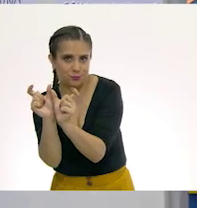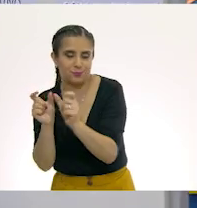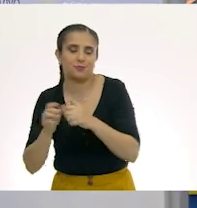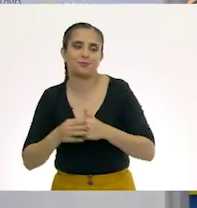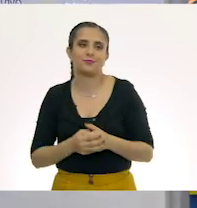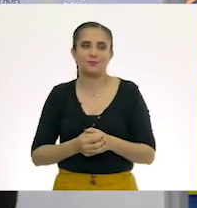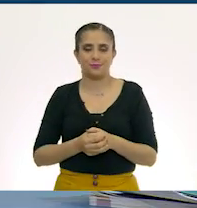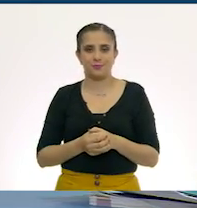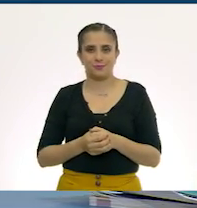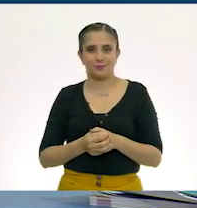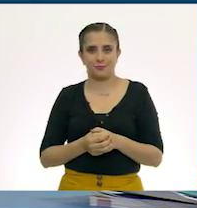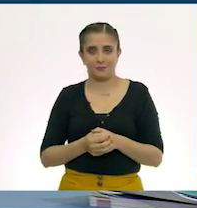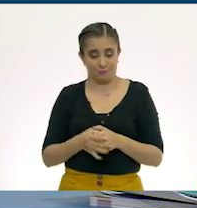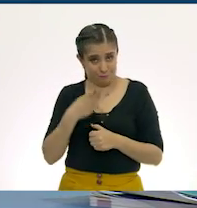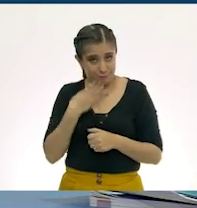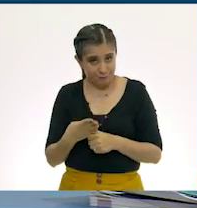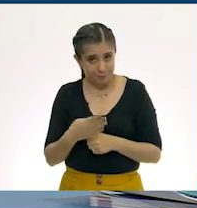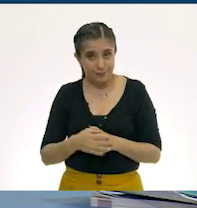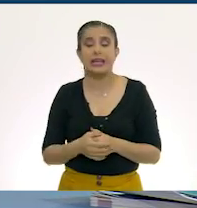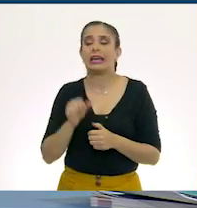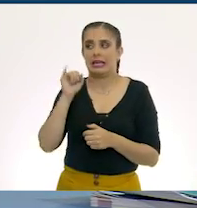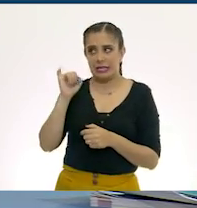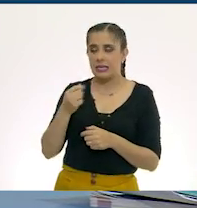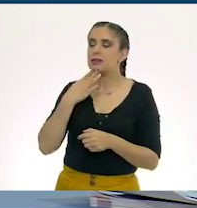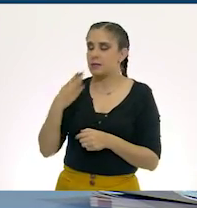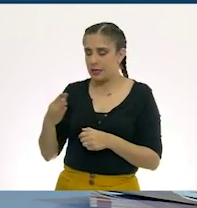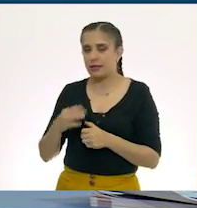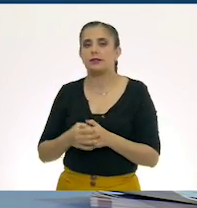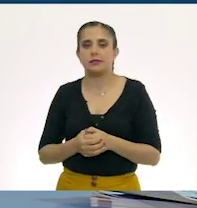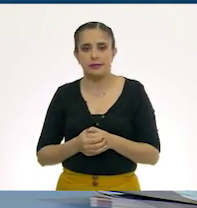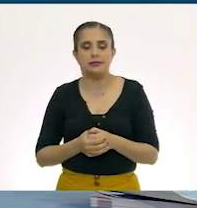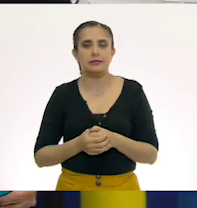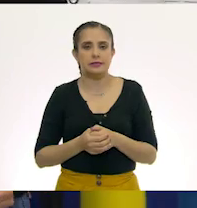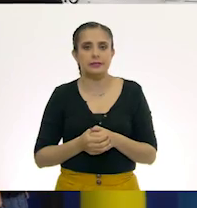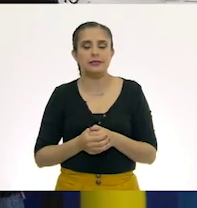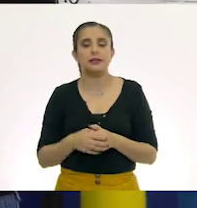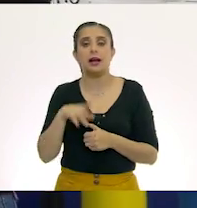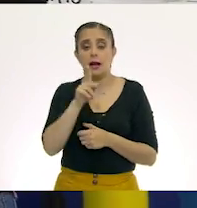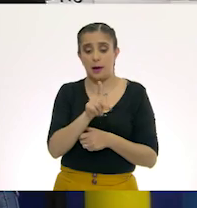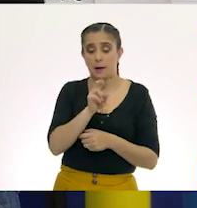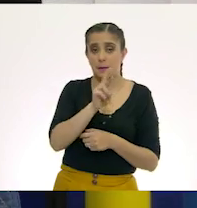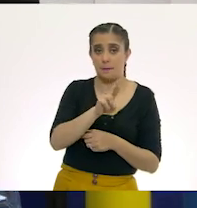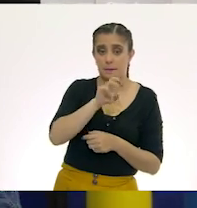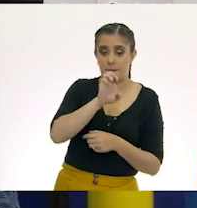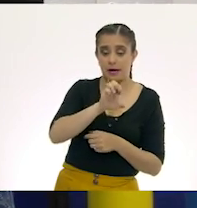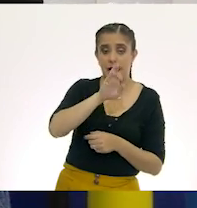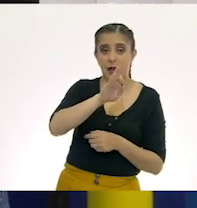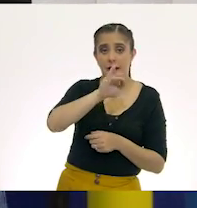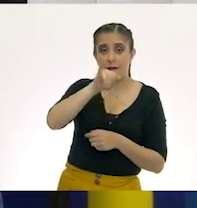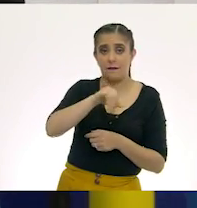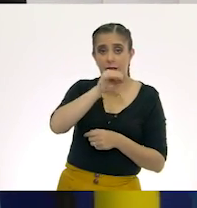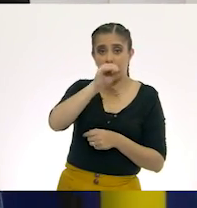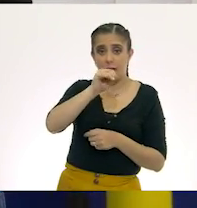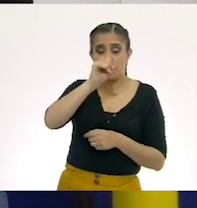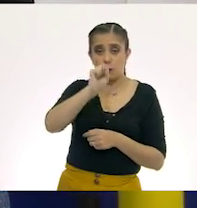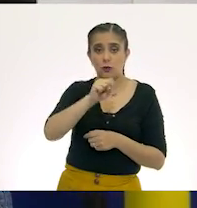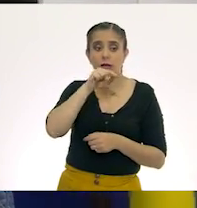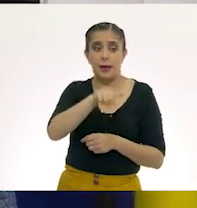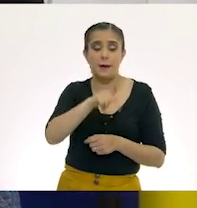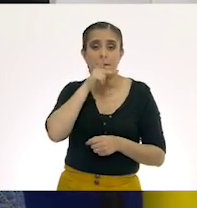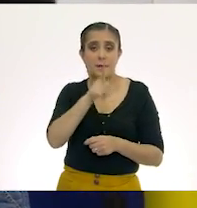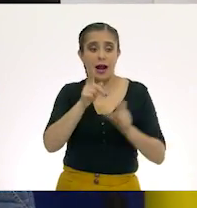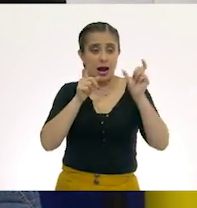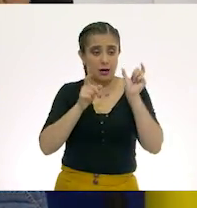Después. ¿Sí? ¿Voy bien? Sí, muy bien, maestra. Muy bien. Entonces, los prefijos le cambian el significado a las palabras,